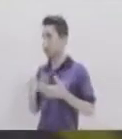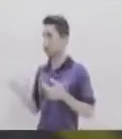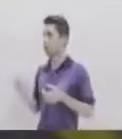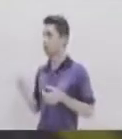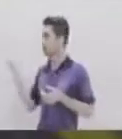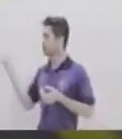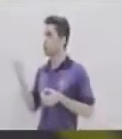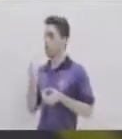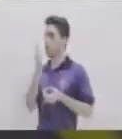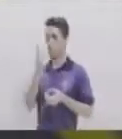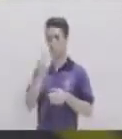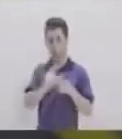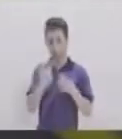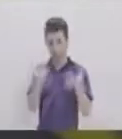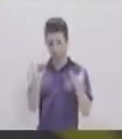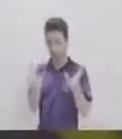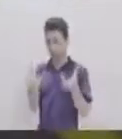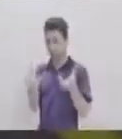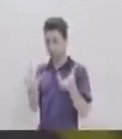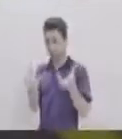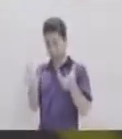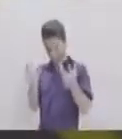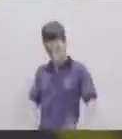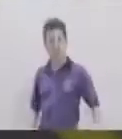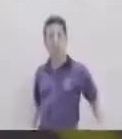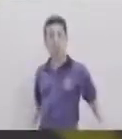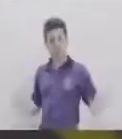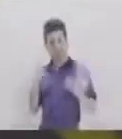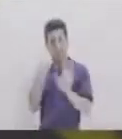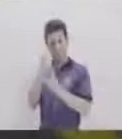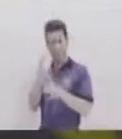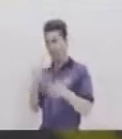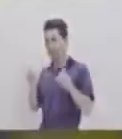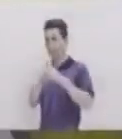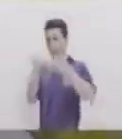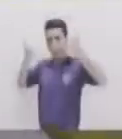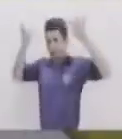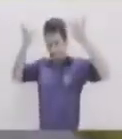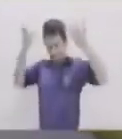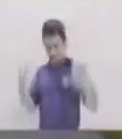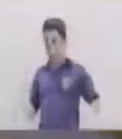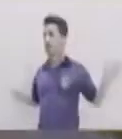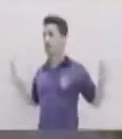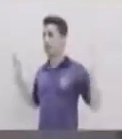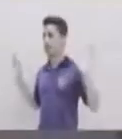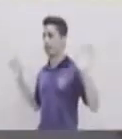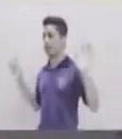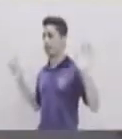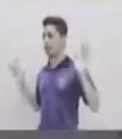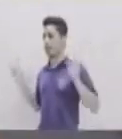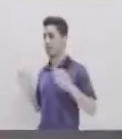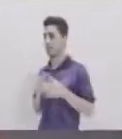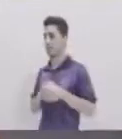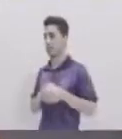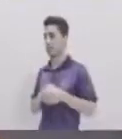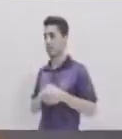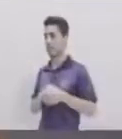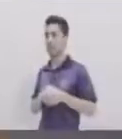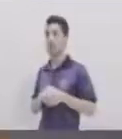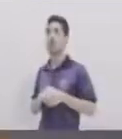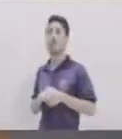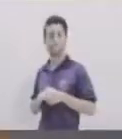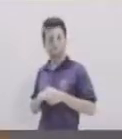a sostener Los dos objetos Y necesito que los dejes caer Ambos a la misma altura Y los dejas caer Al mismo tiempo Una, dos y tres